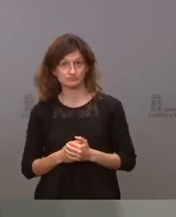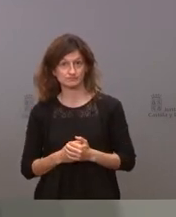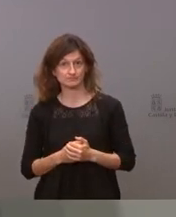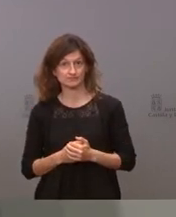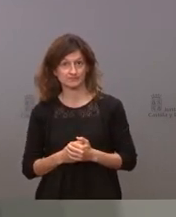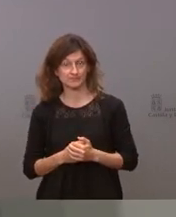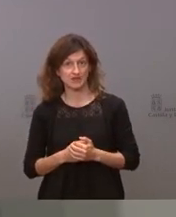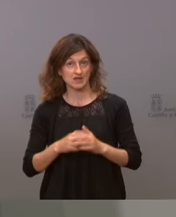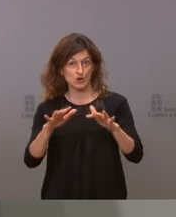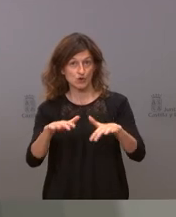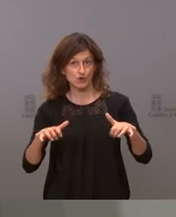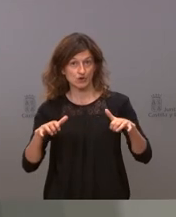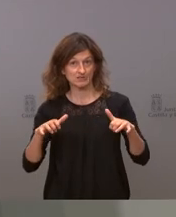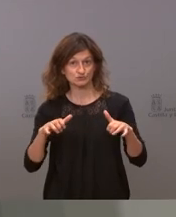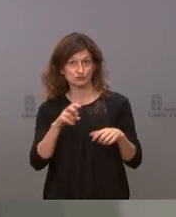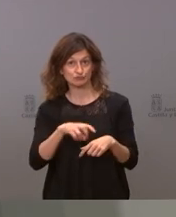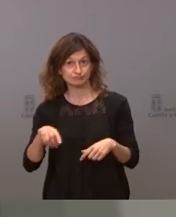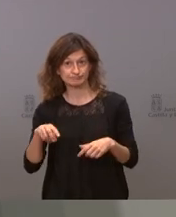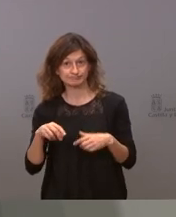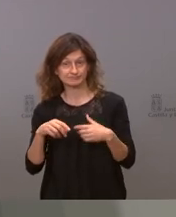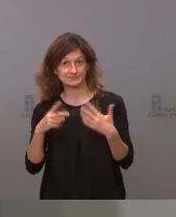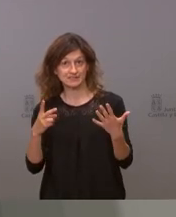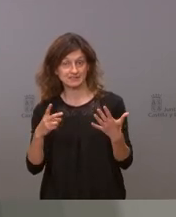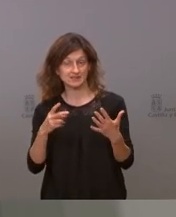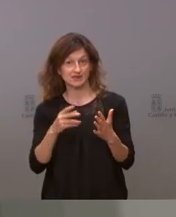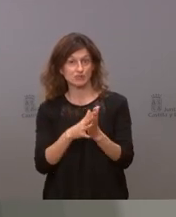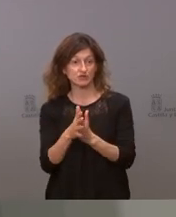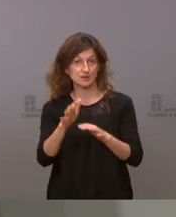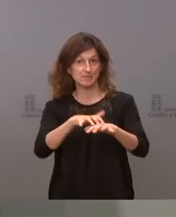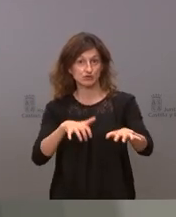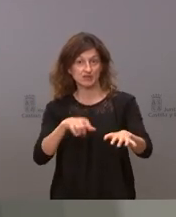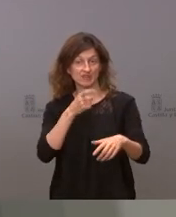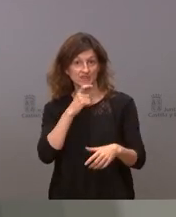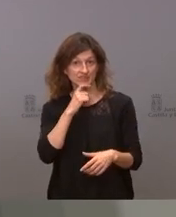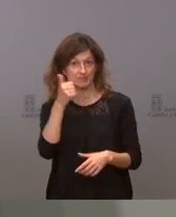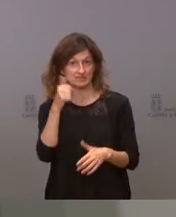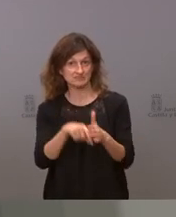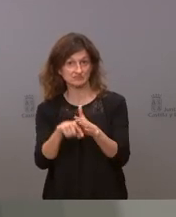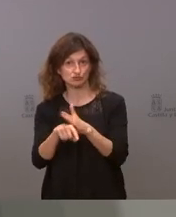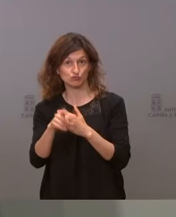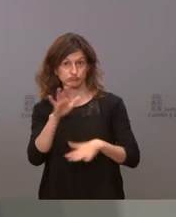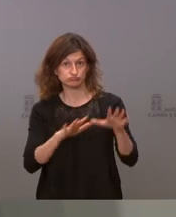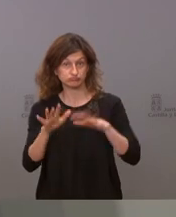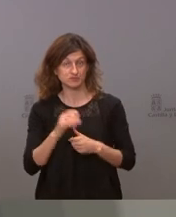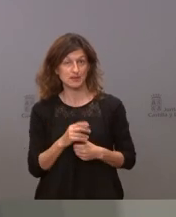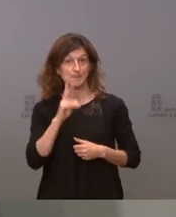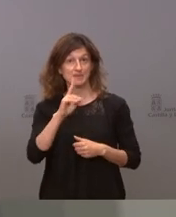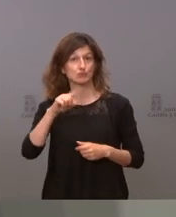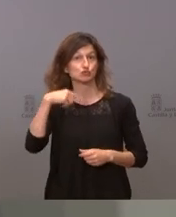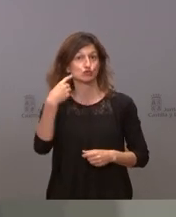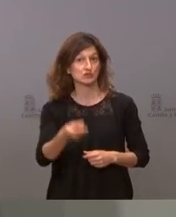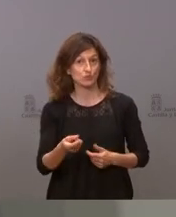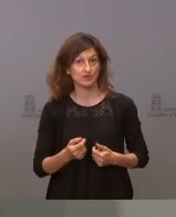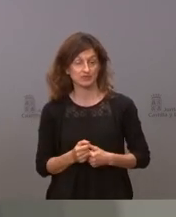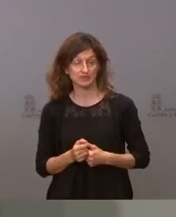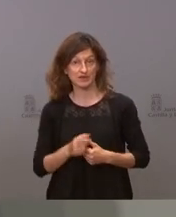congreso de los diputados pues tendremos una mayoría aún más difícil de gestionar y estamos viendo las consecuencias de